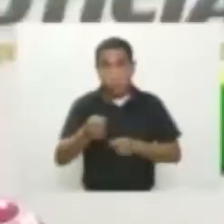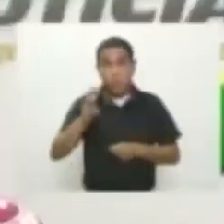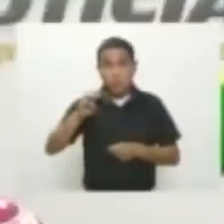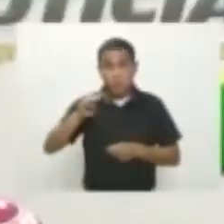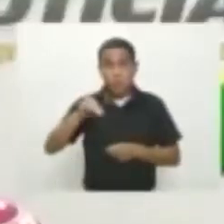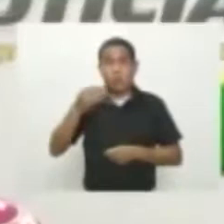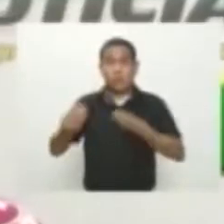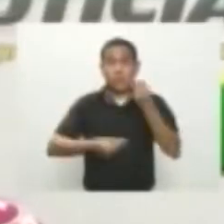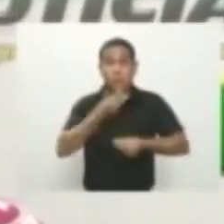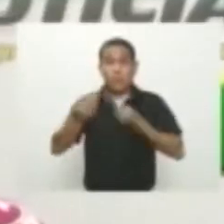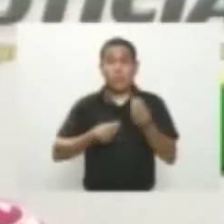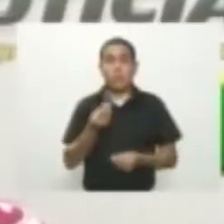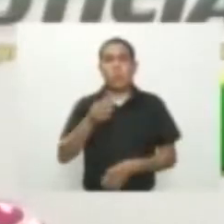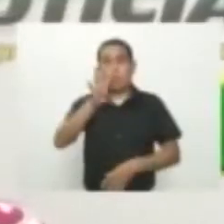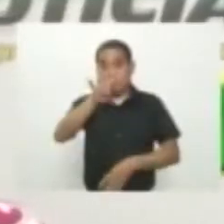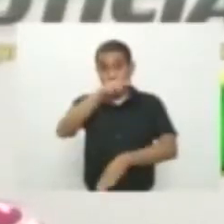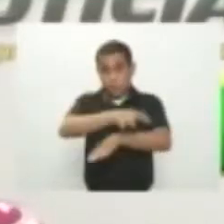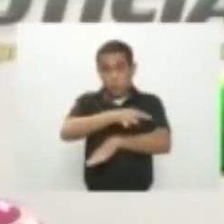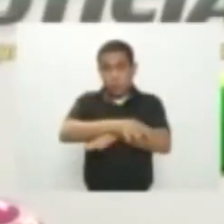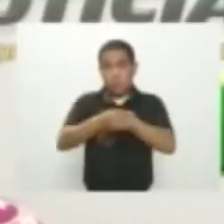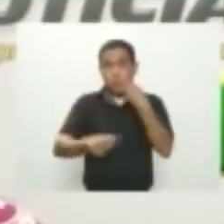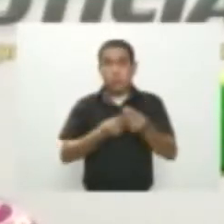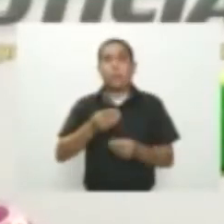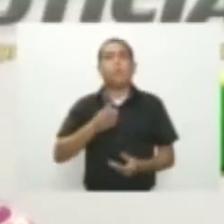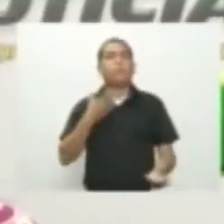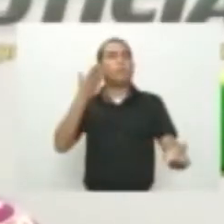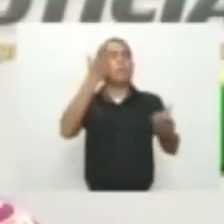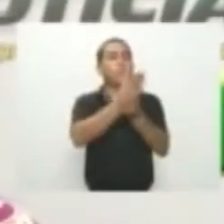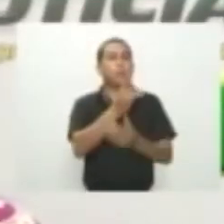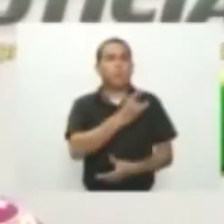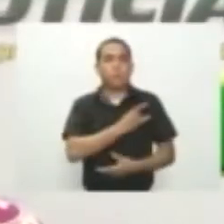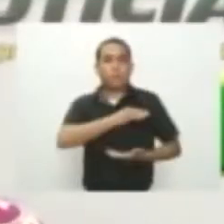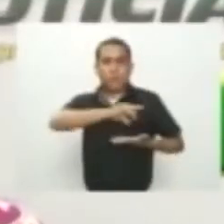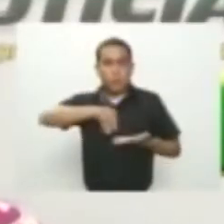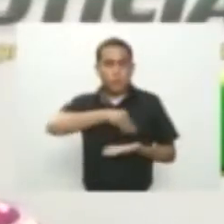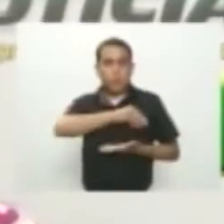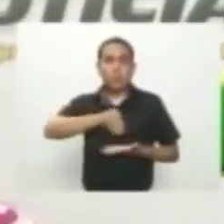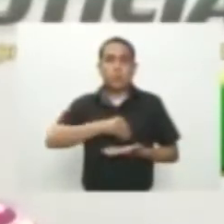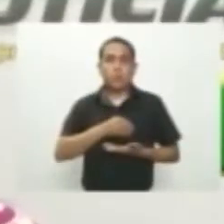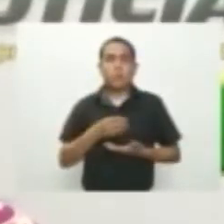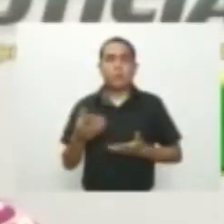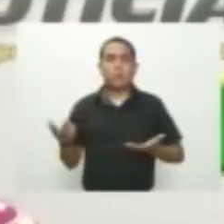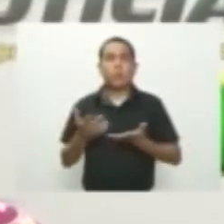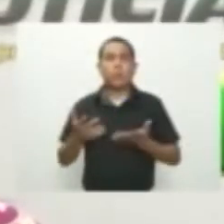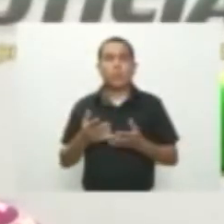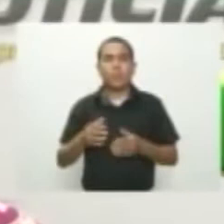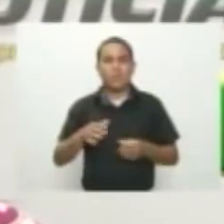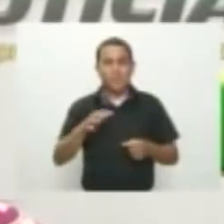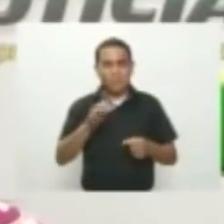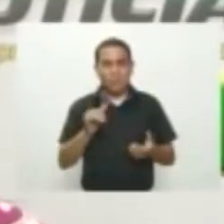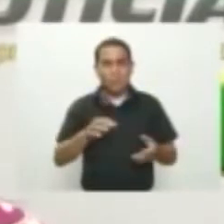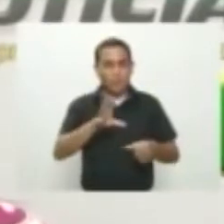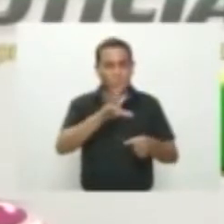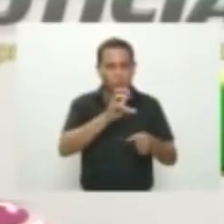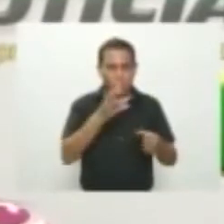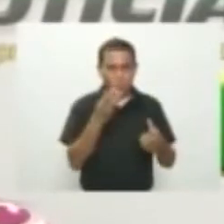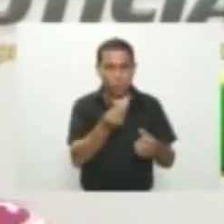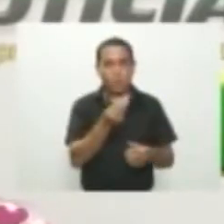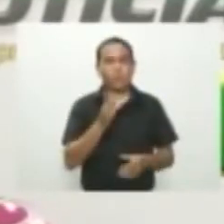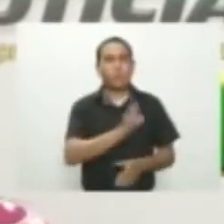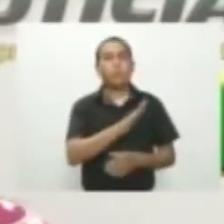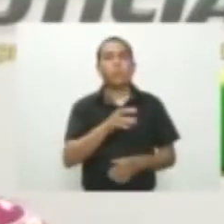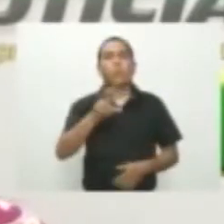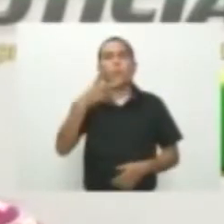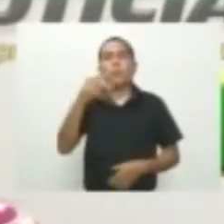un plantón A las 4 de la tarde estaremos en la Universidad del Atlántico sede 20 de julio allí con un plantón